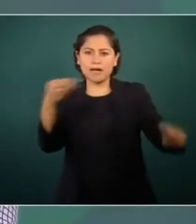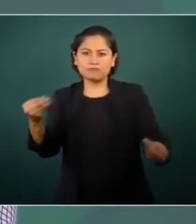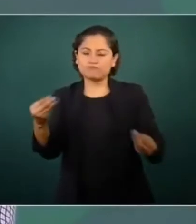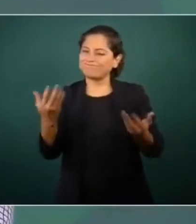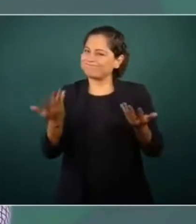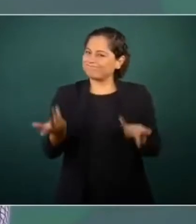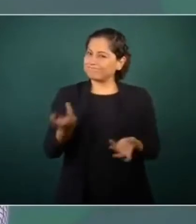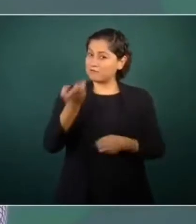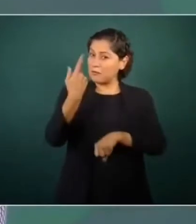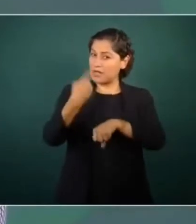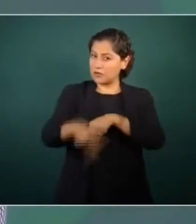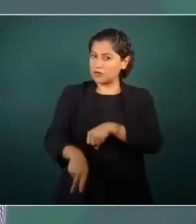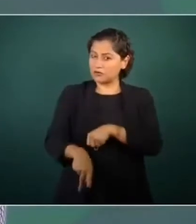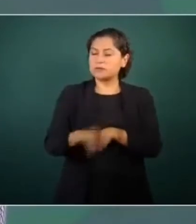todos.